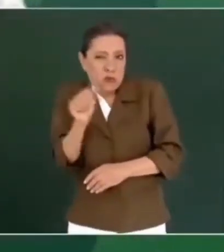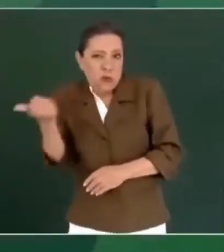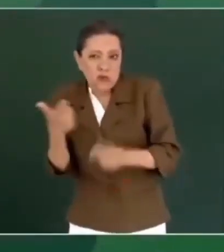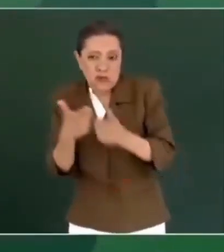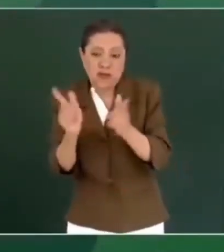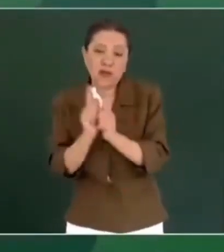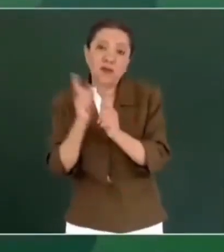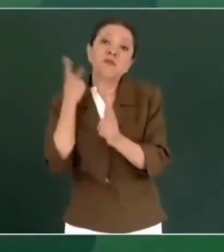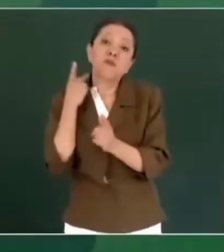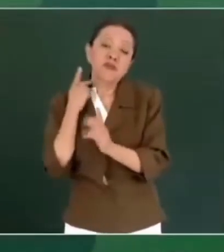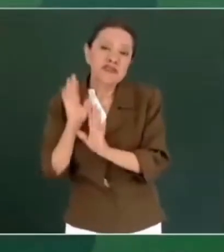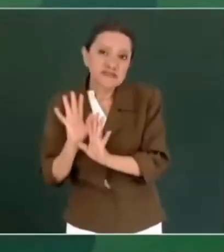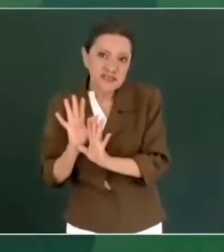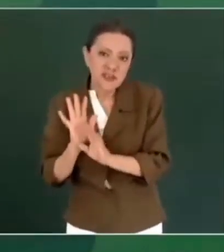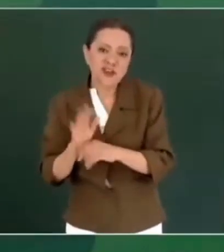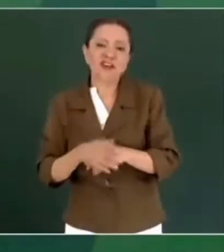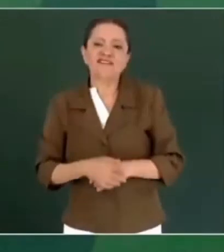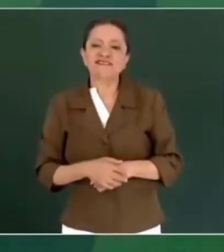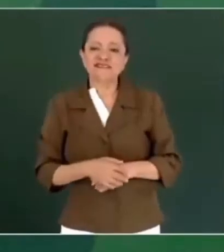Que